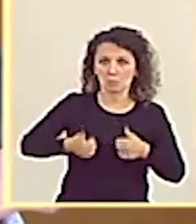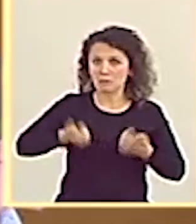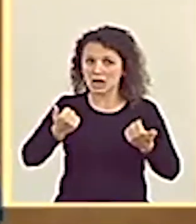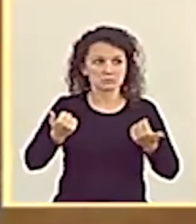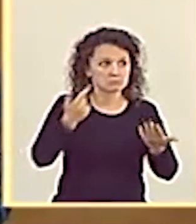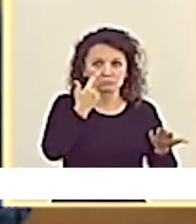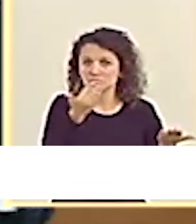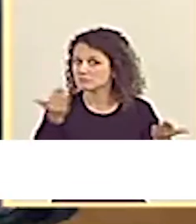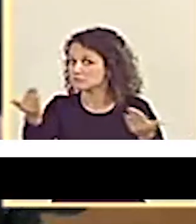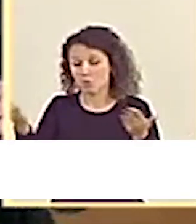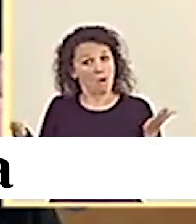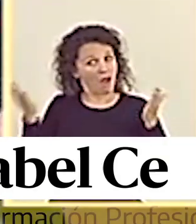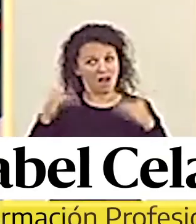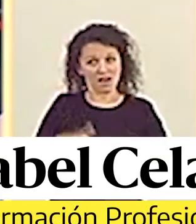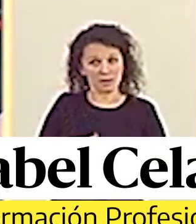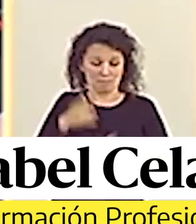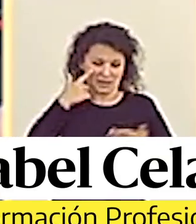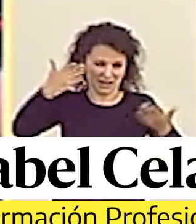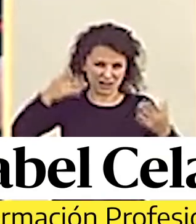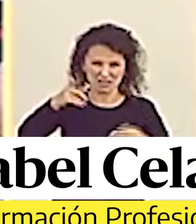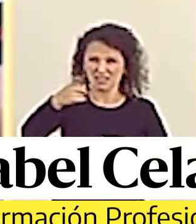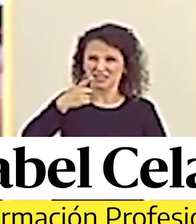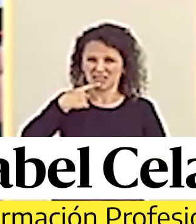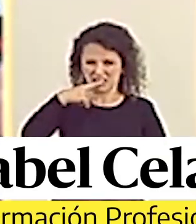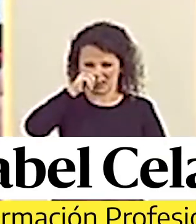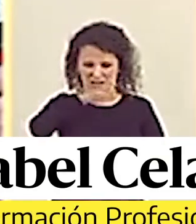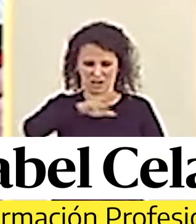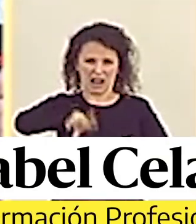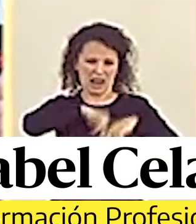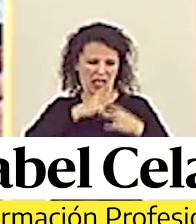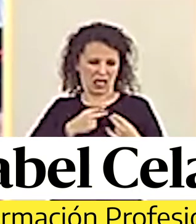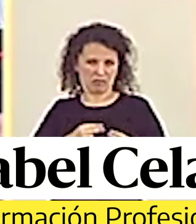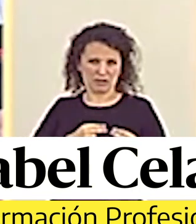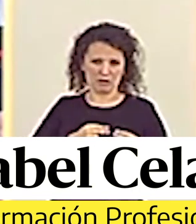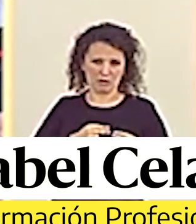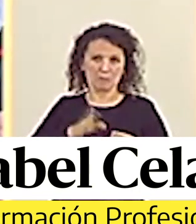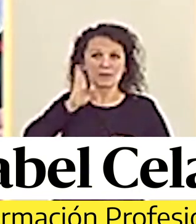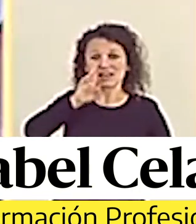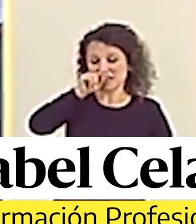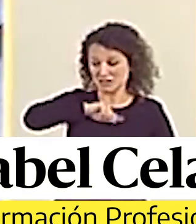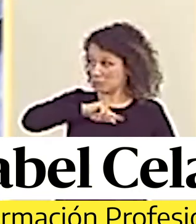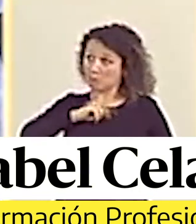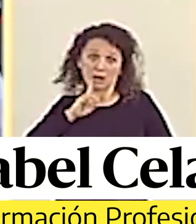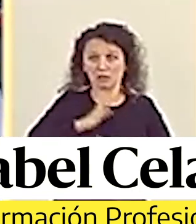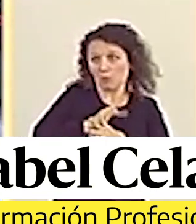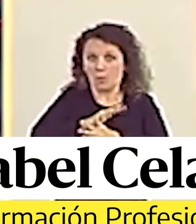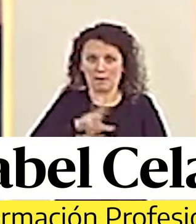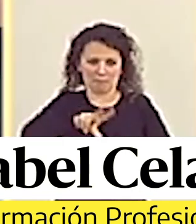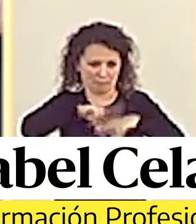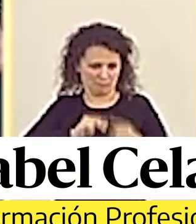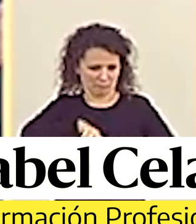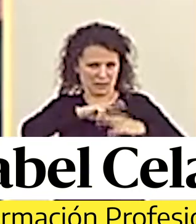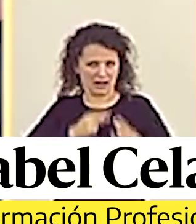Por tanto, mire usted, que ustedes estén sacando a los niños con lazos, que los pobres consideran que es un juego y que ustedes les estén